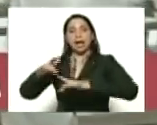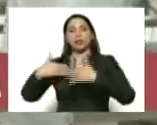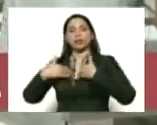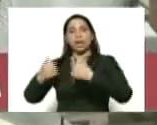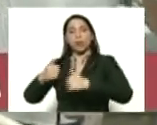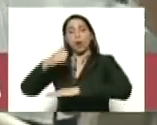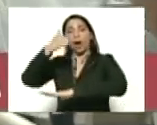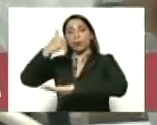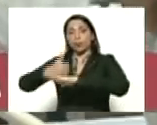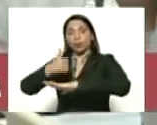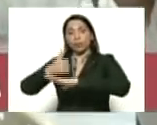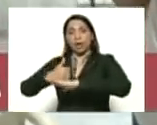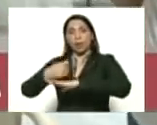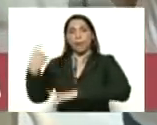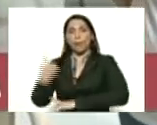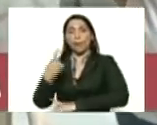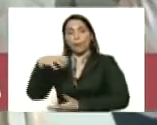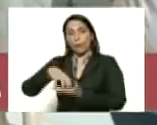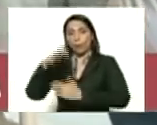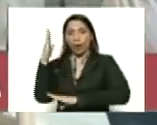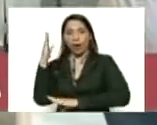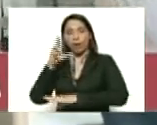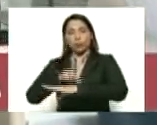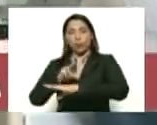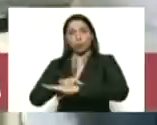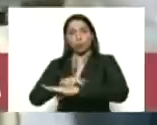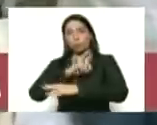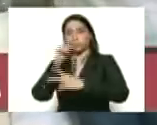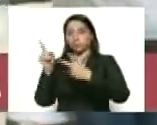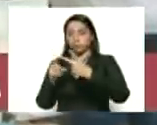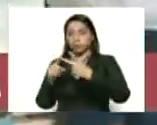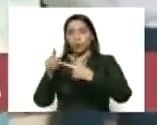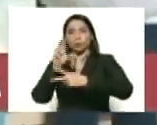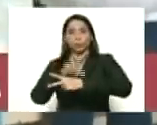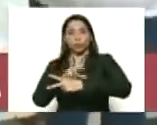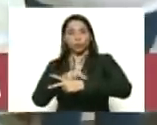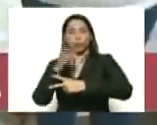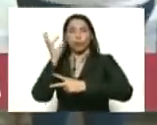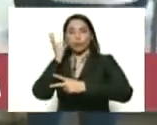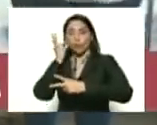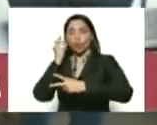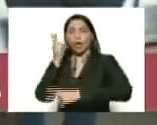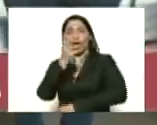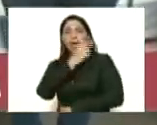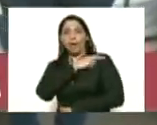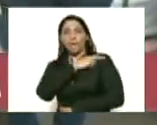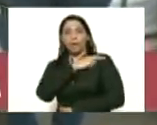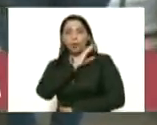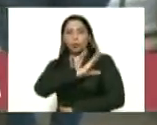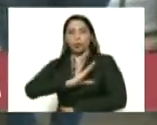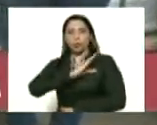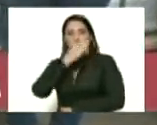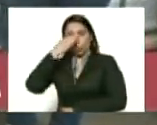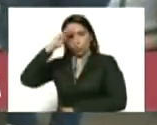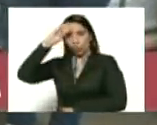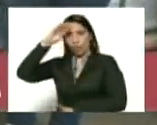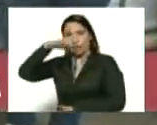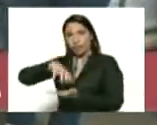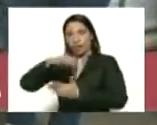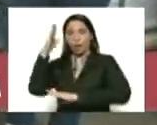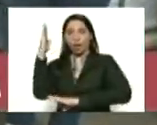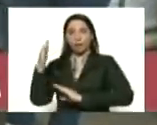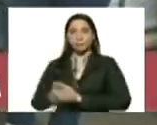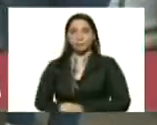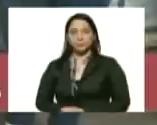autoridad única del estado Lara el doctor Cabrera la doctora Inés Rodríguez jefa de la comisión cubana en el estado Lara